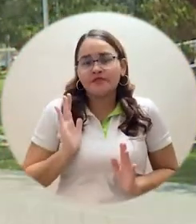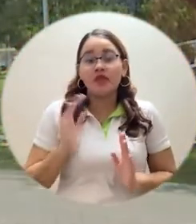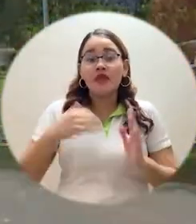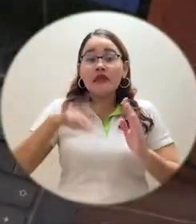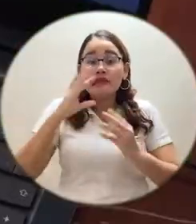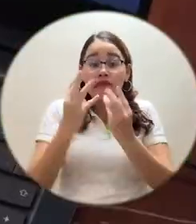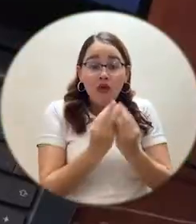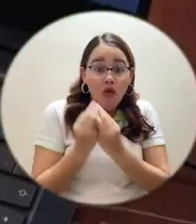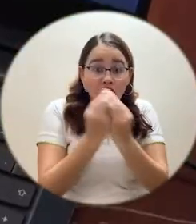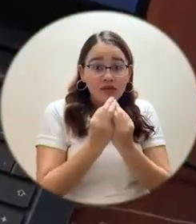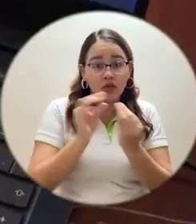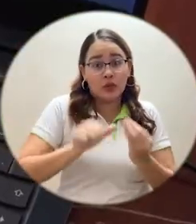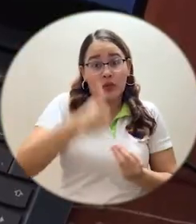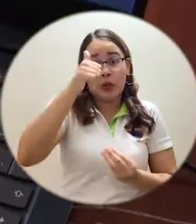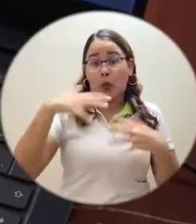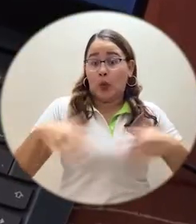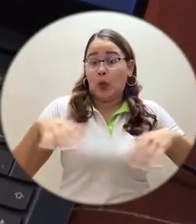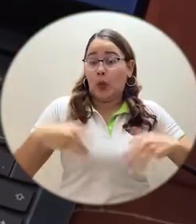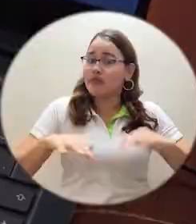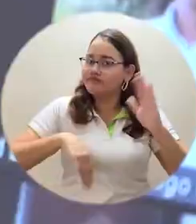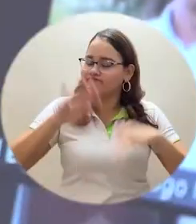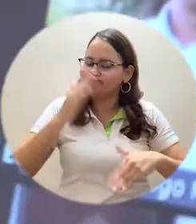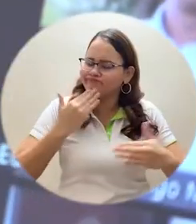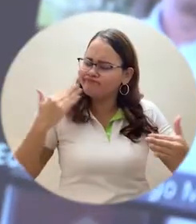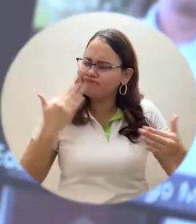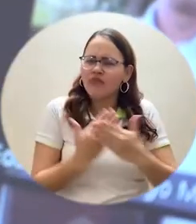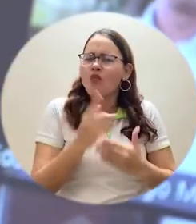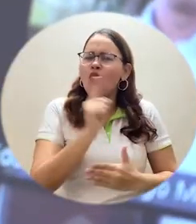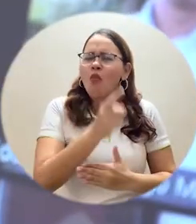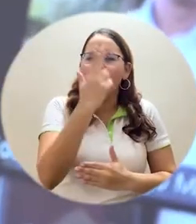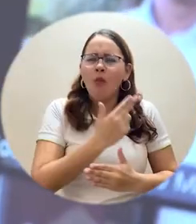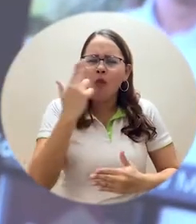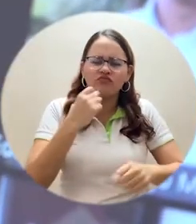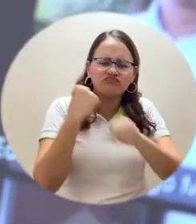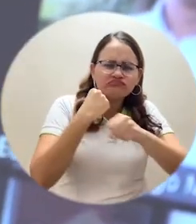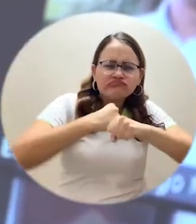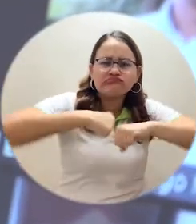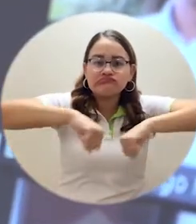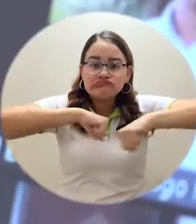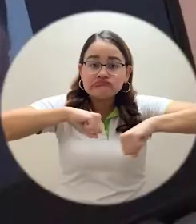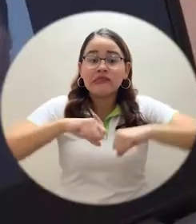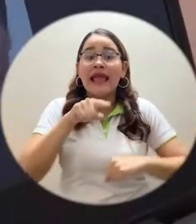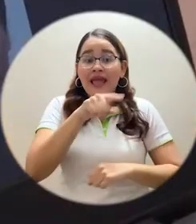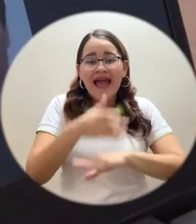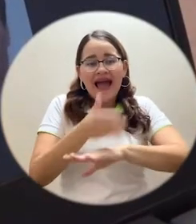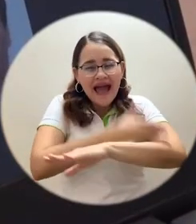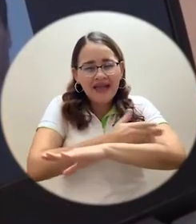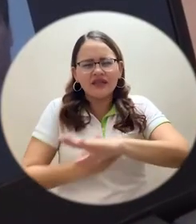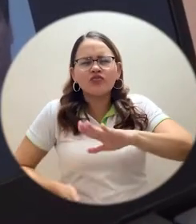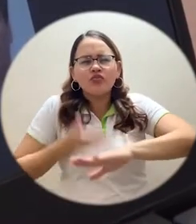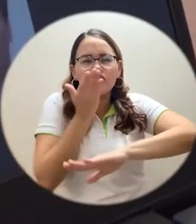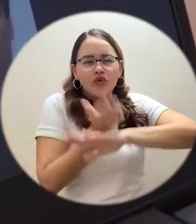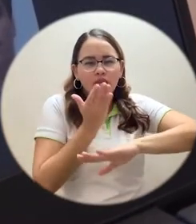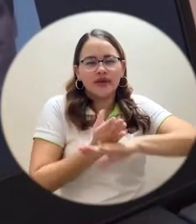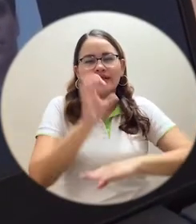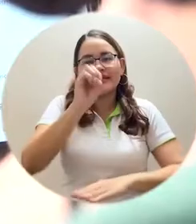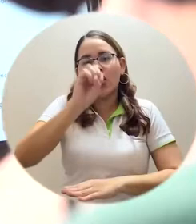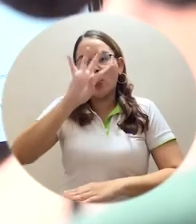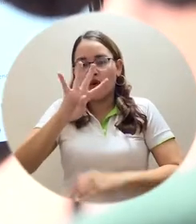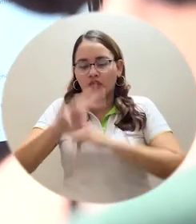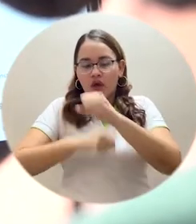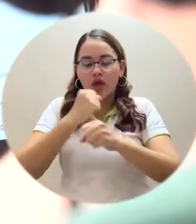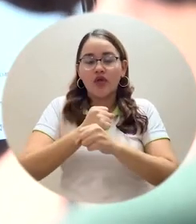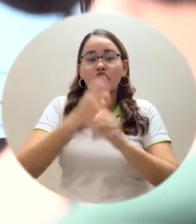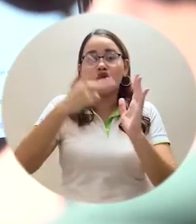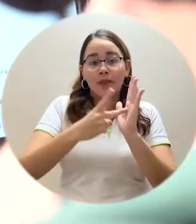Como ustedes saben muy bien, el Consejo Superior, a quien le agradecemos su trabajo y su compromiso, nos aprobó la propuesta de acuerdo superior